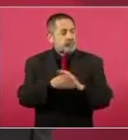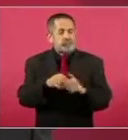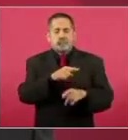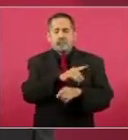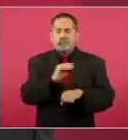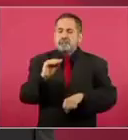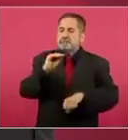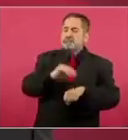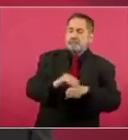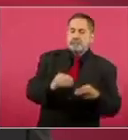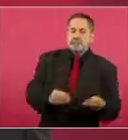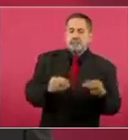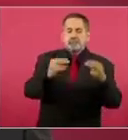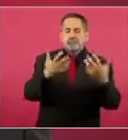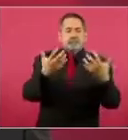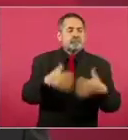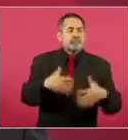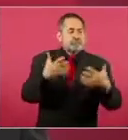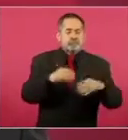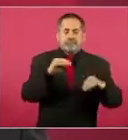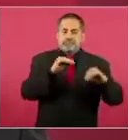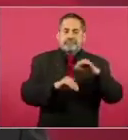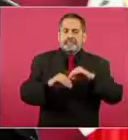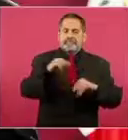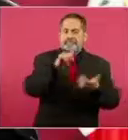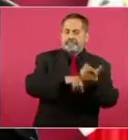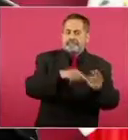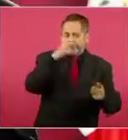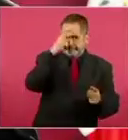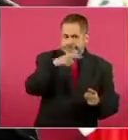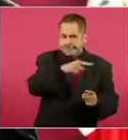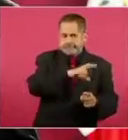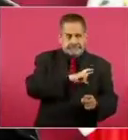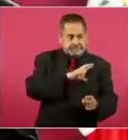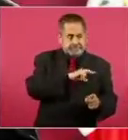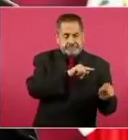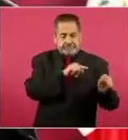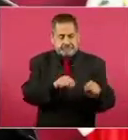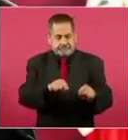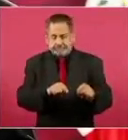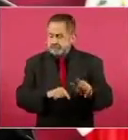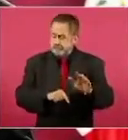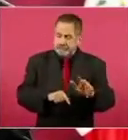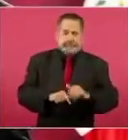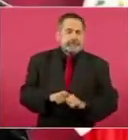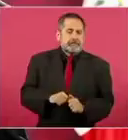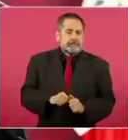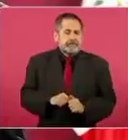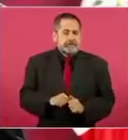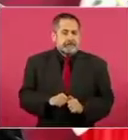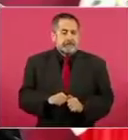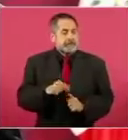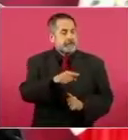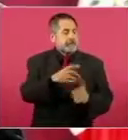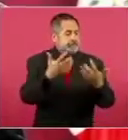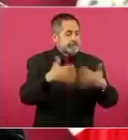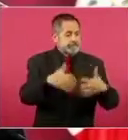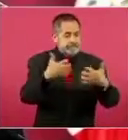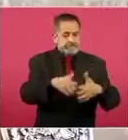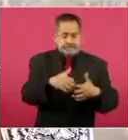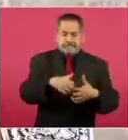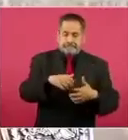empresas en México, que lo que produzcan nuestras